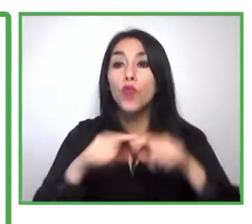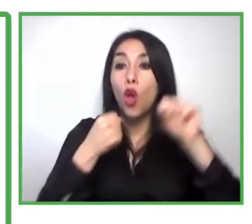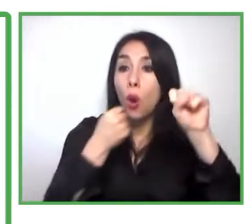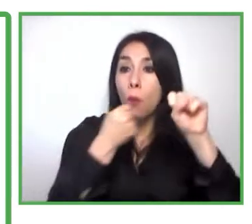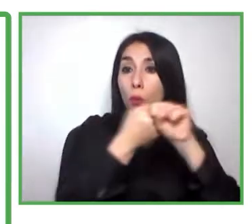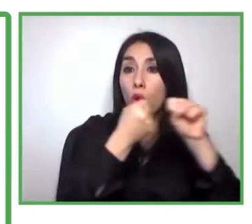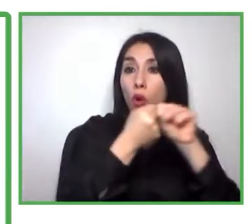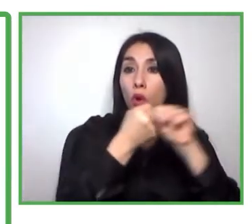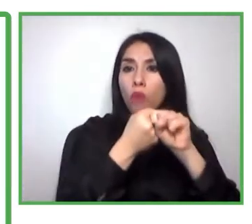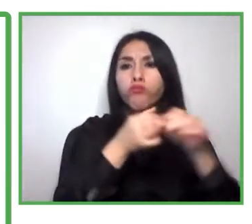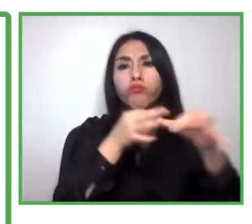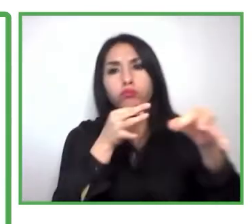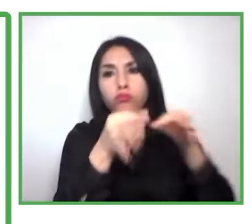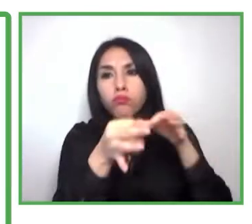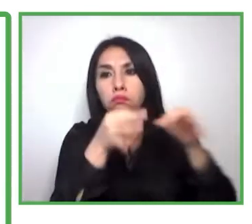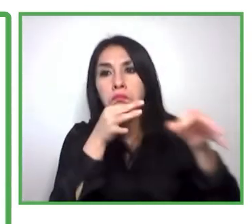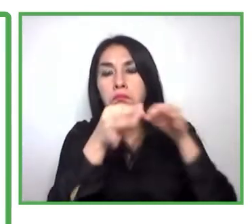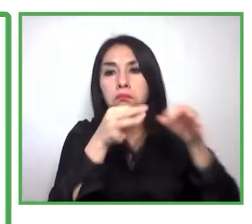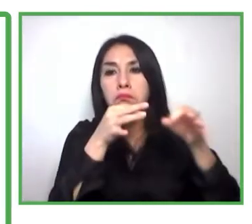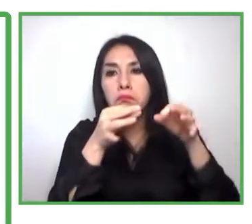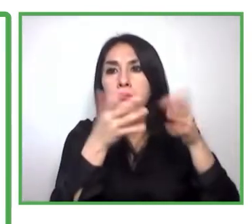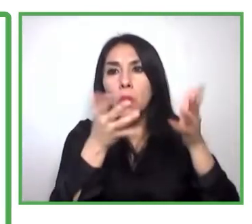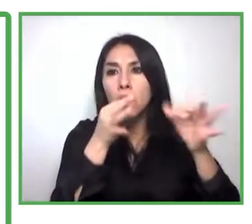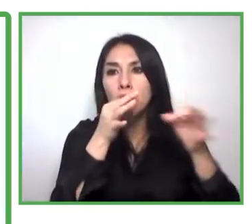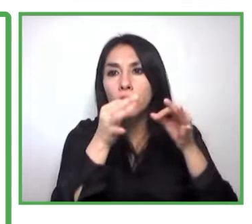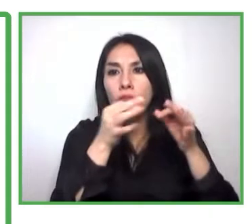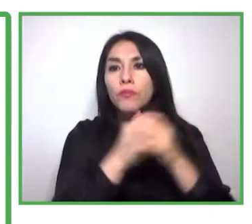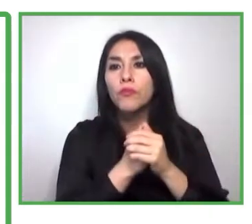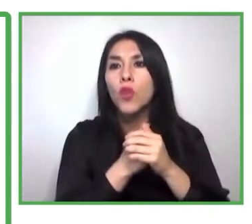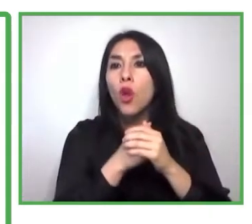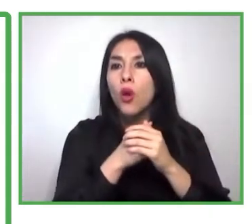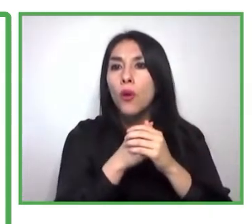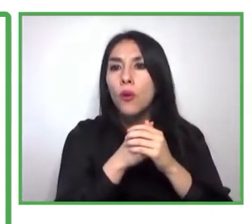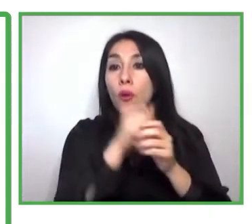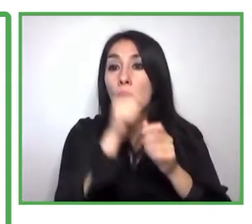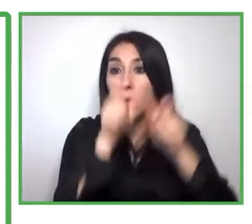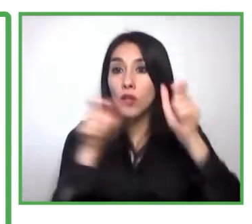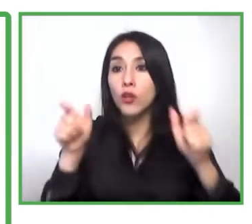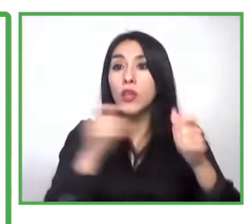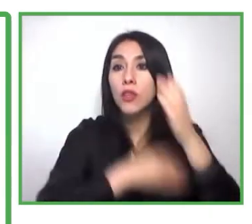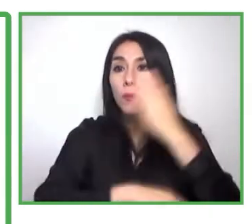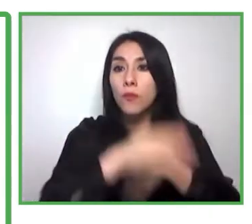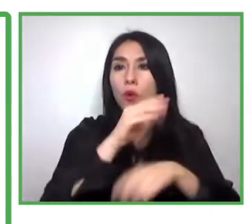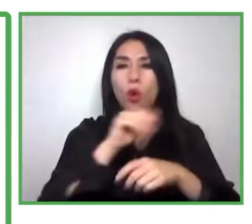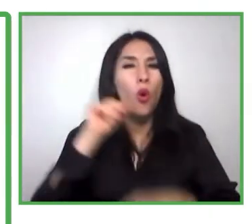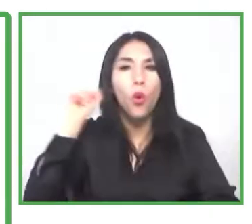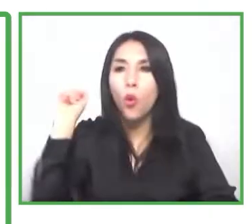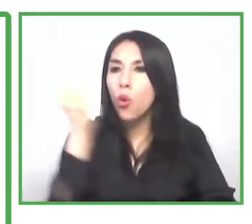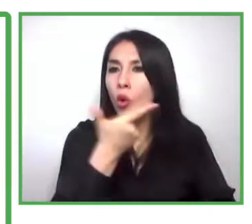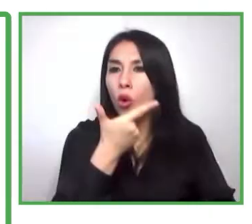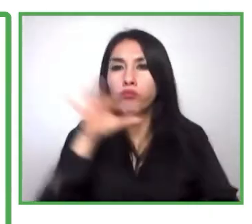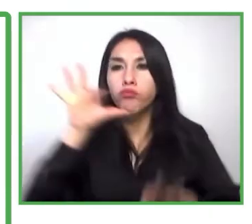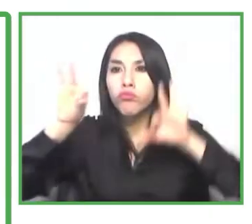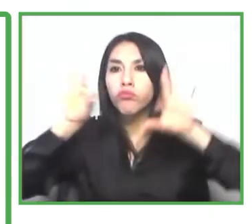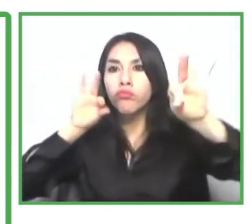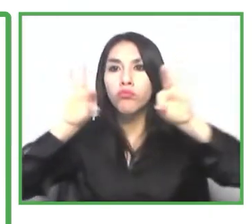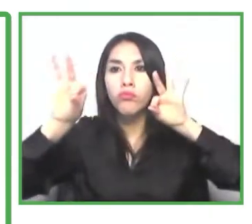en todo el etapamiento que significa el reclutamiento, selección, la contratación dentro de organizaciones.